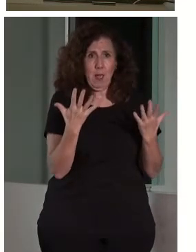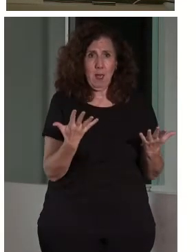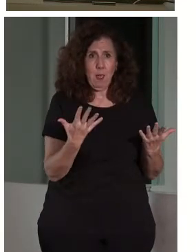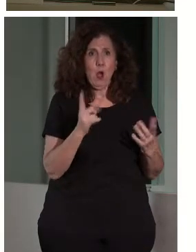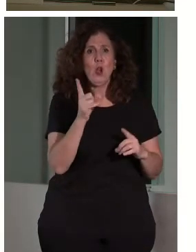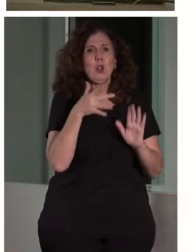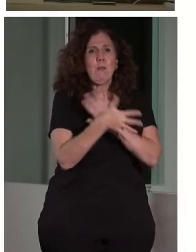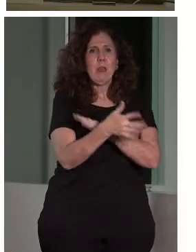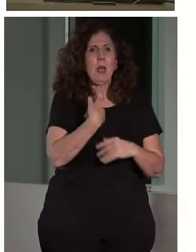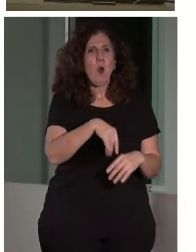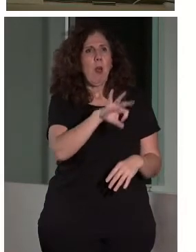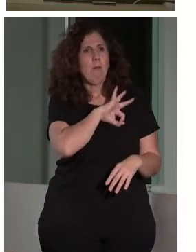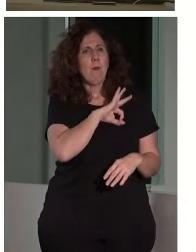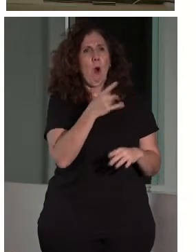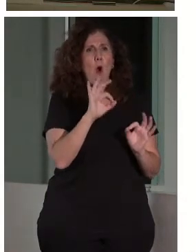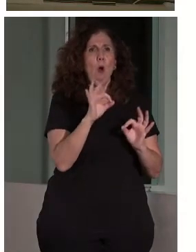certificaciones o etiquetas.